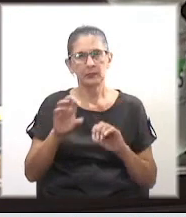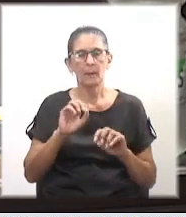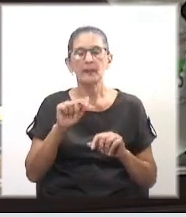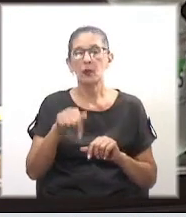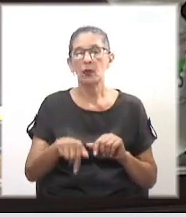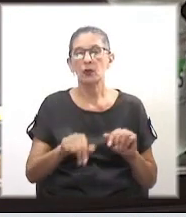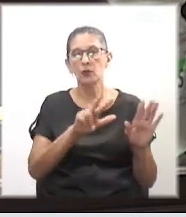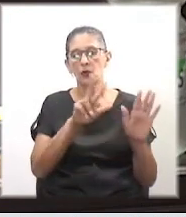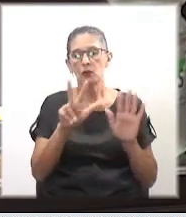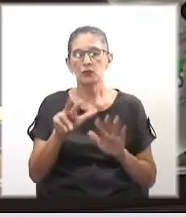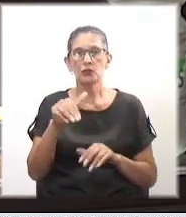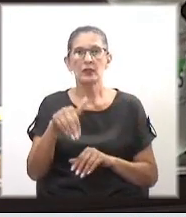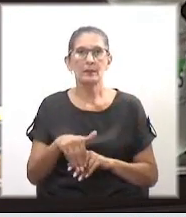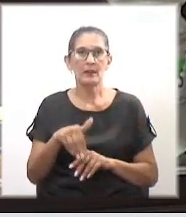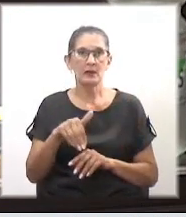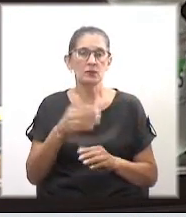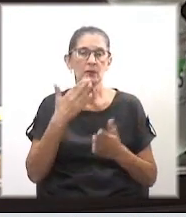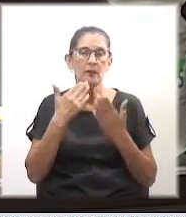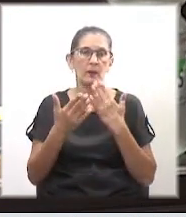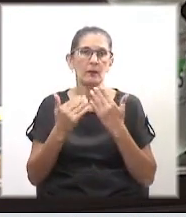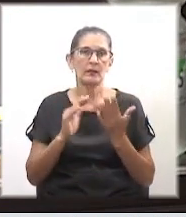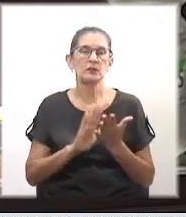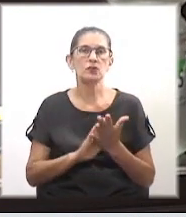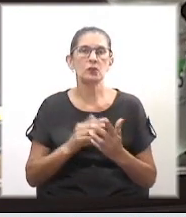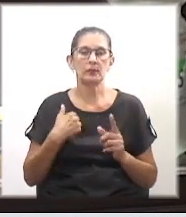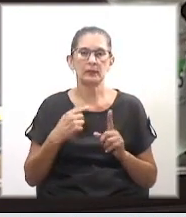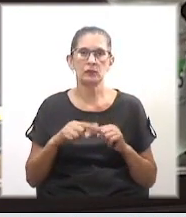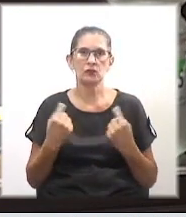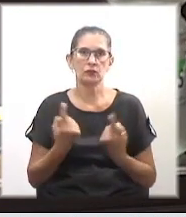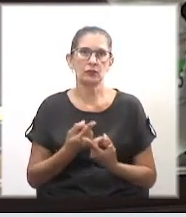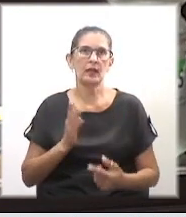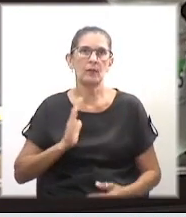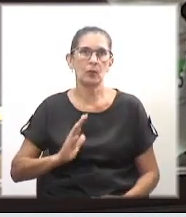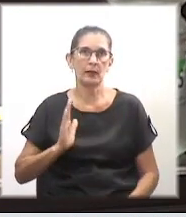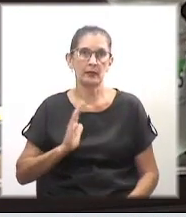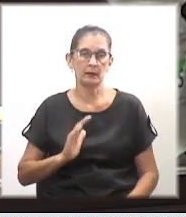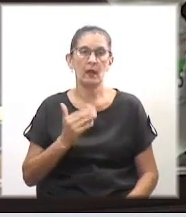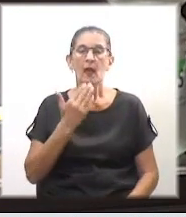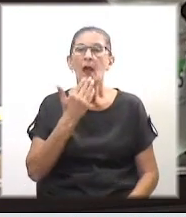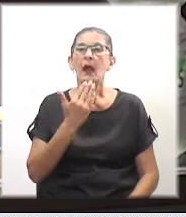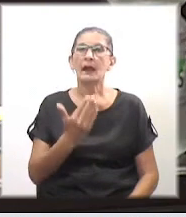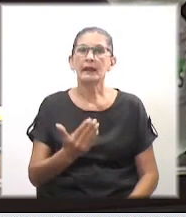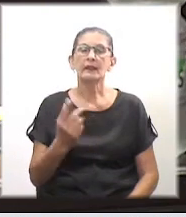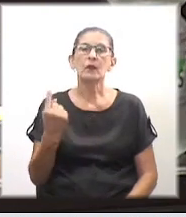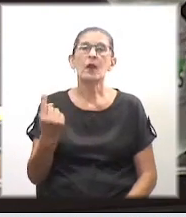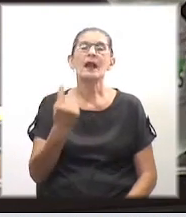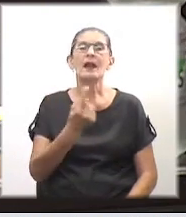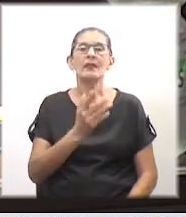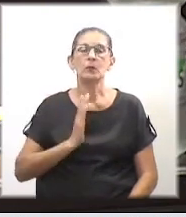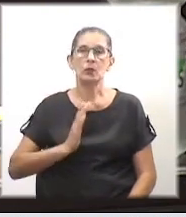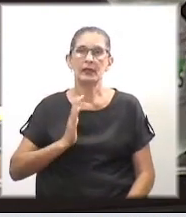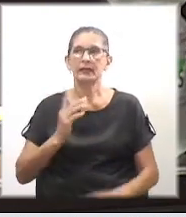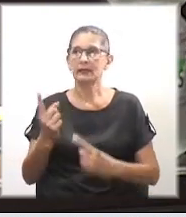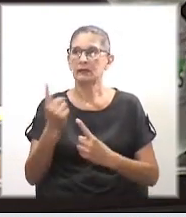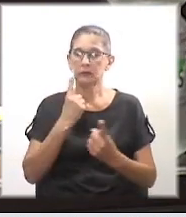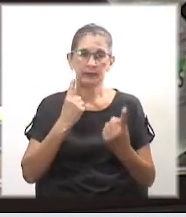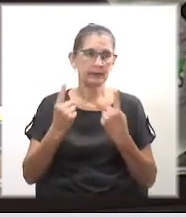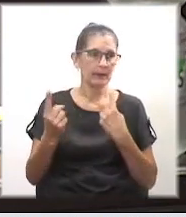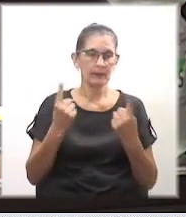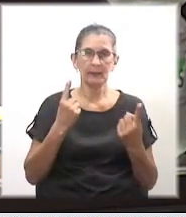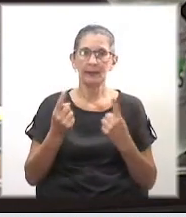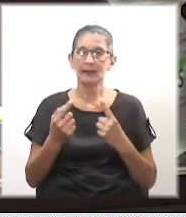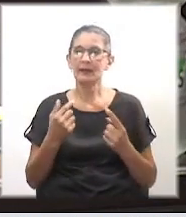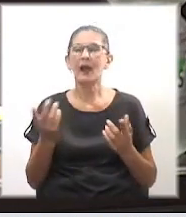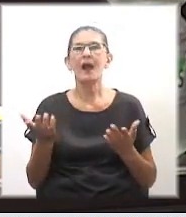de marzo y nos vamos a referir a nosotras las mujeres. Agradezco a cada mujer que se cruzó mi camino, que me